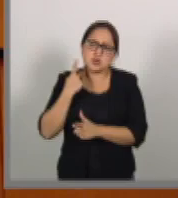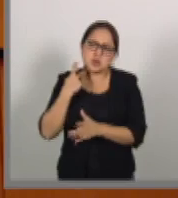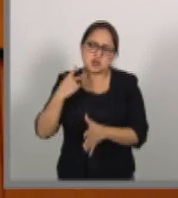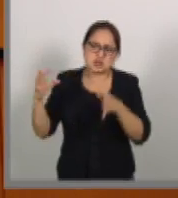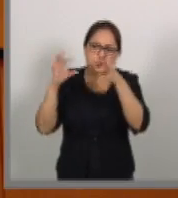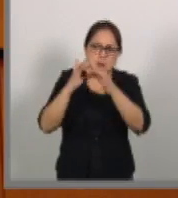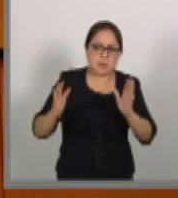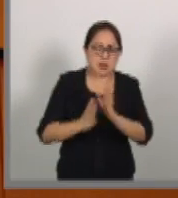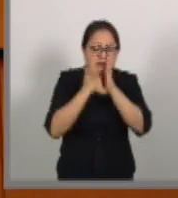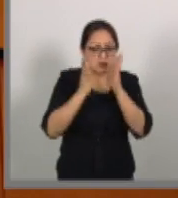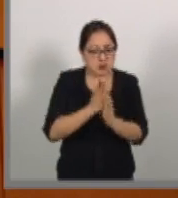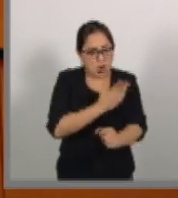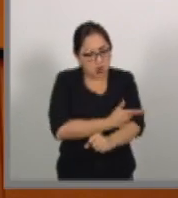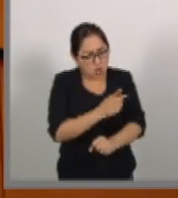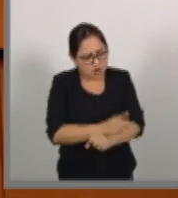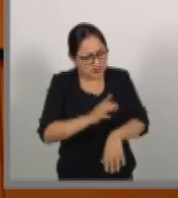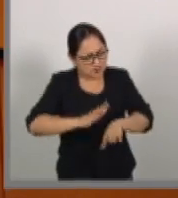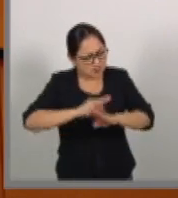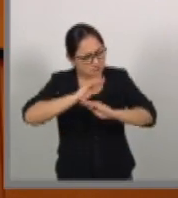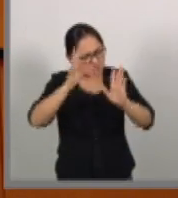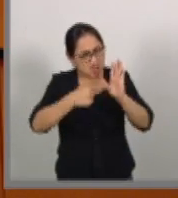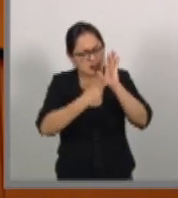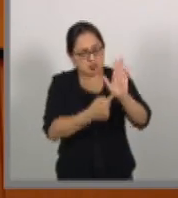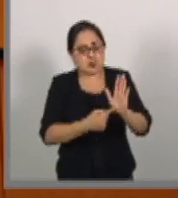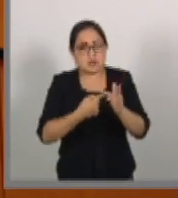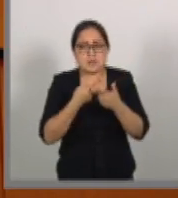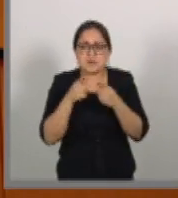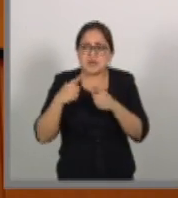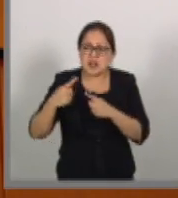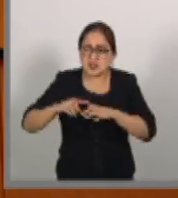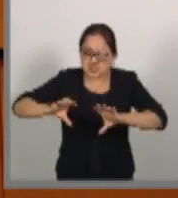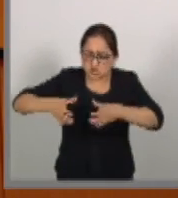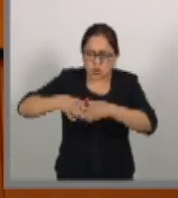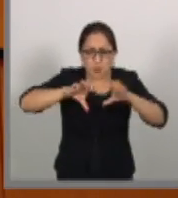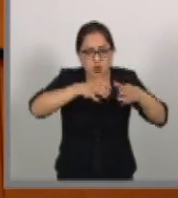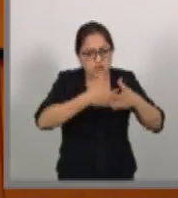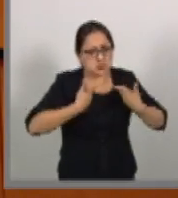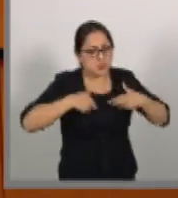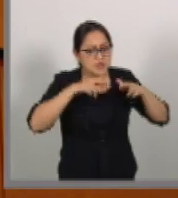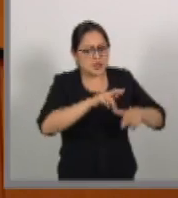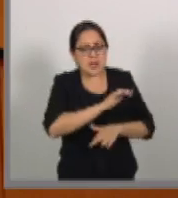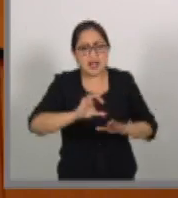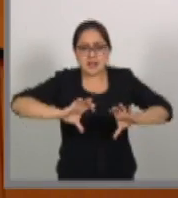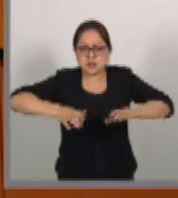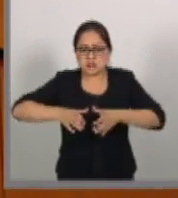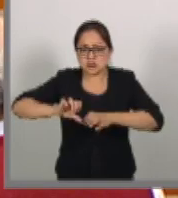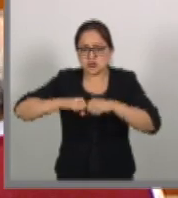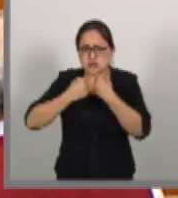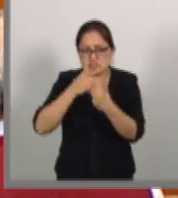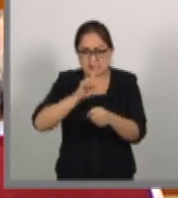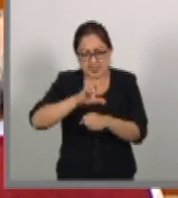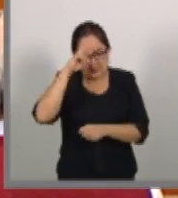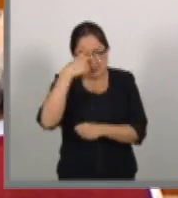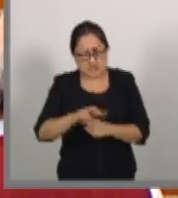transparente en el que participaran amplios sectores representativos de la sociedad mexicana.